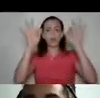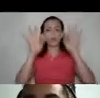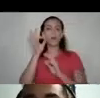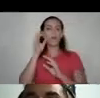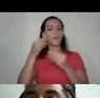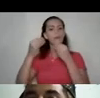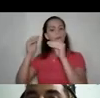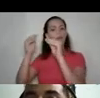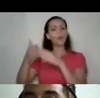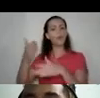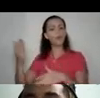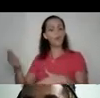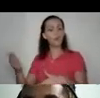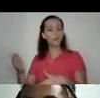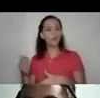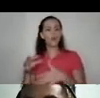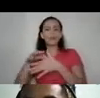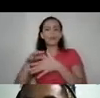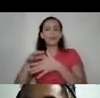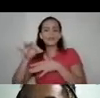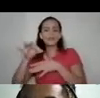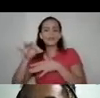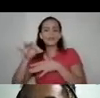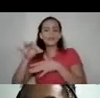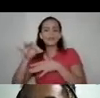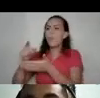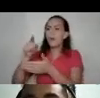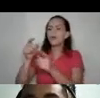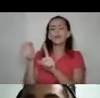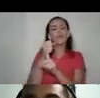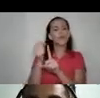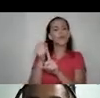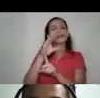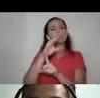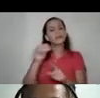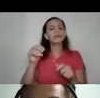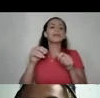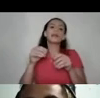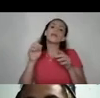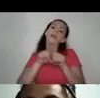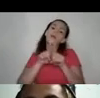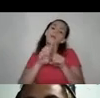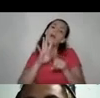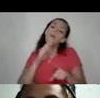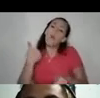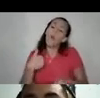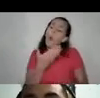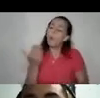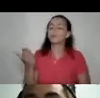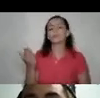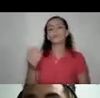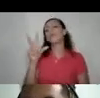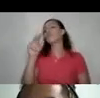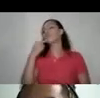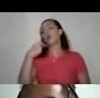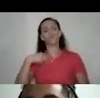productos dejar de consumir esas violencias y sobre todo lo que yo siempre les digo a los hombres es no diga yo